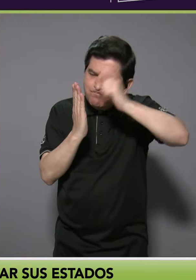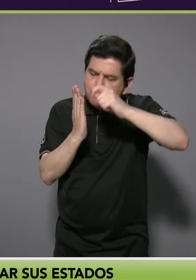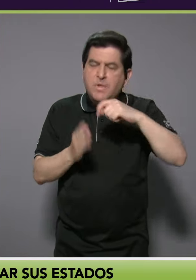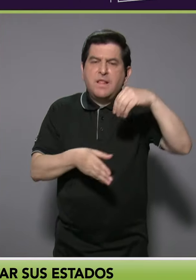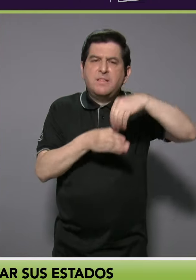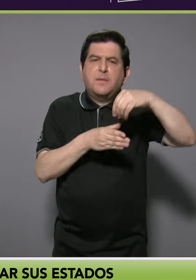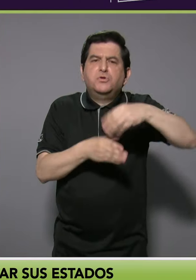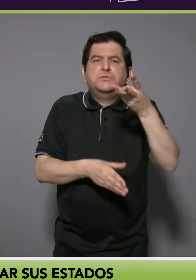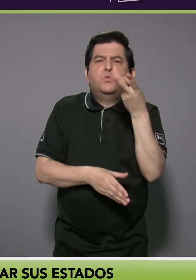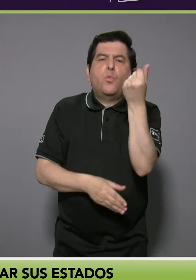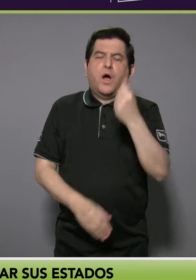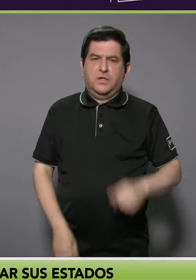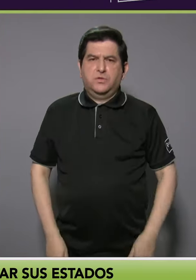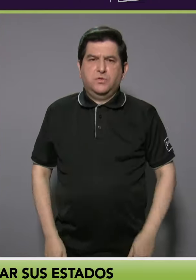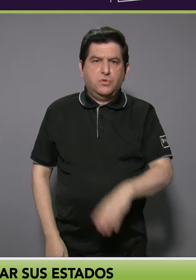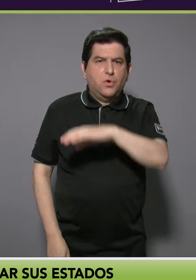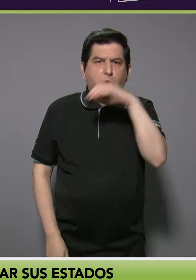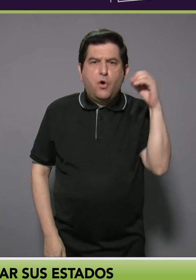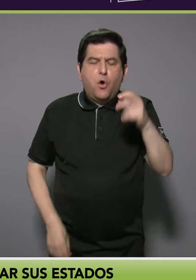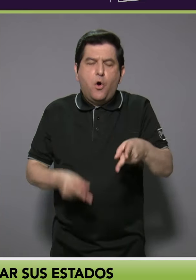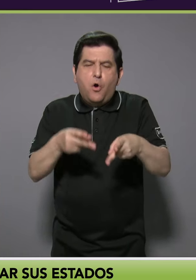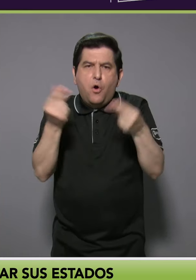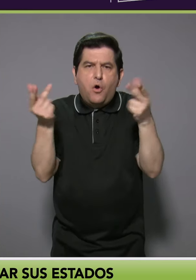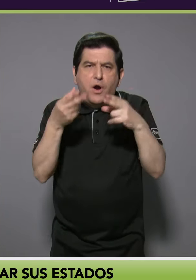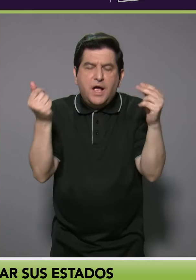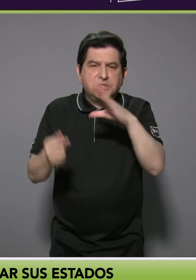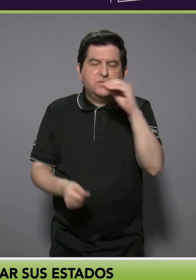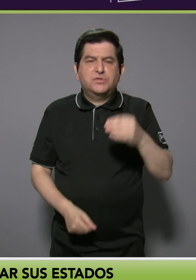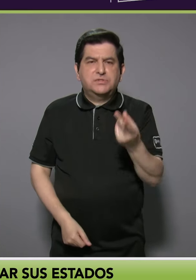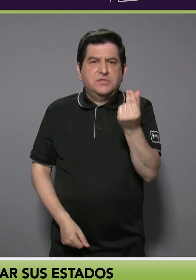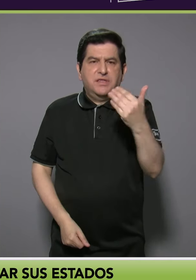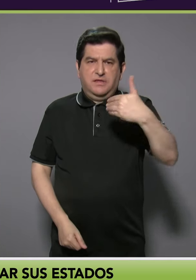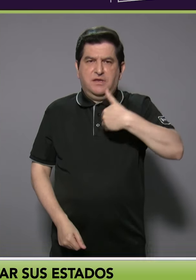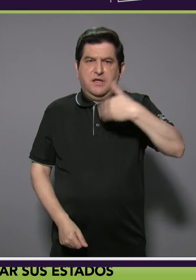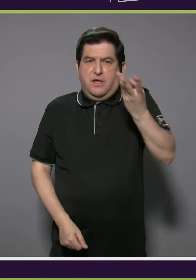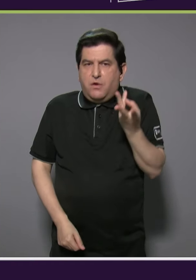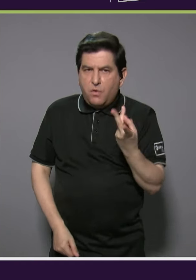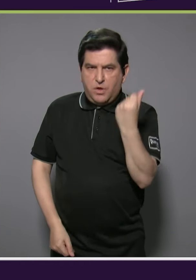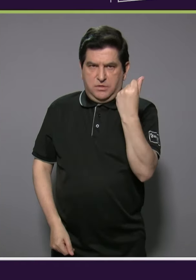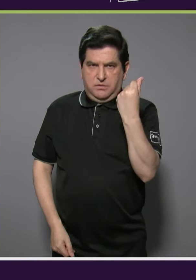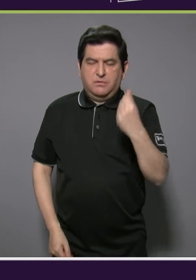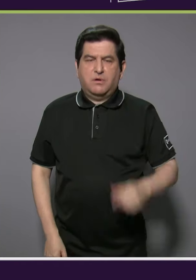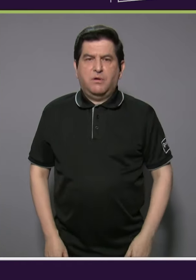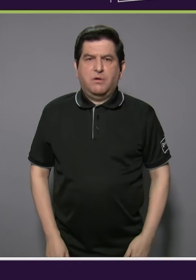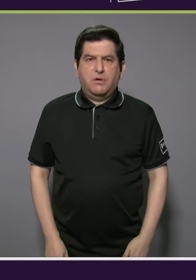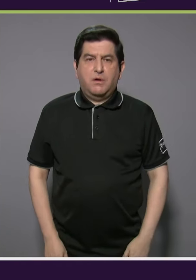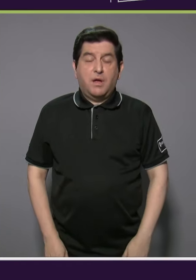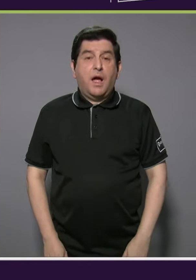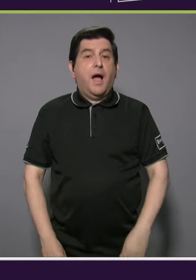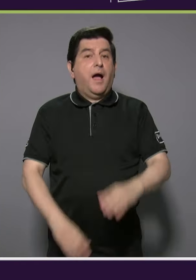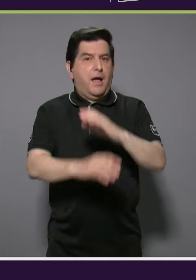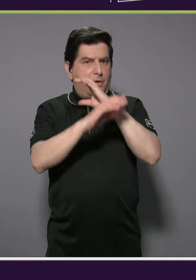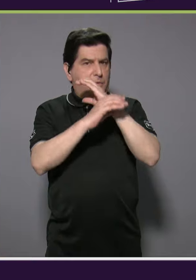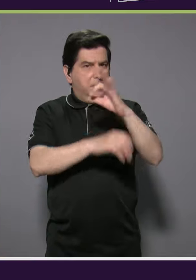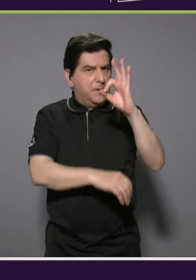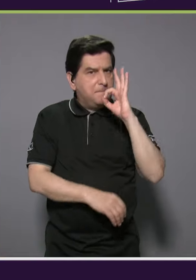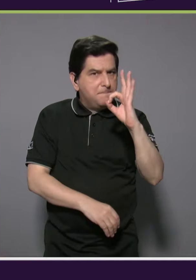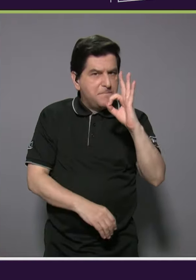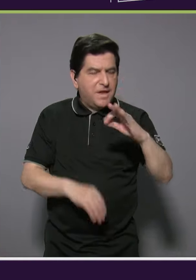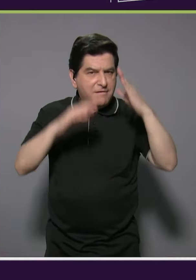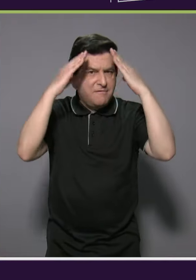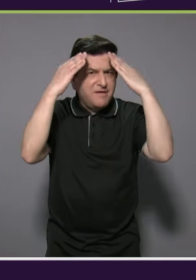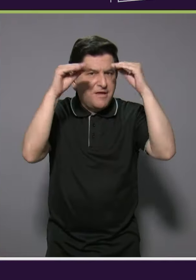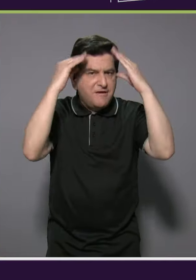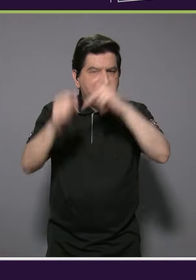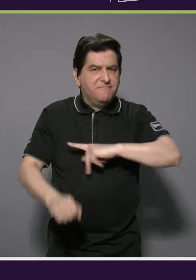deposita, cuáles son los gastos y cuánto le queda, cuidando muy bien su información